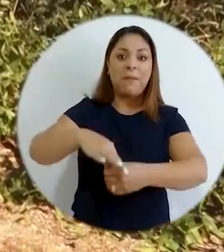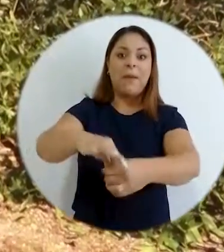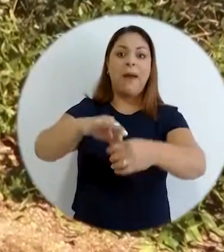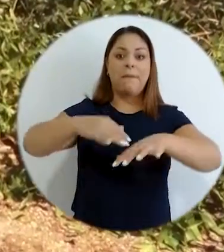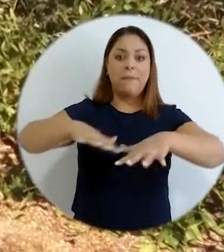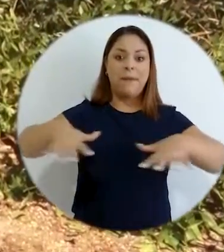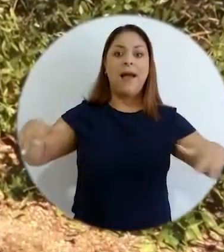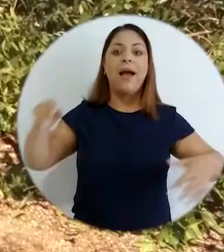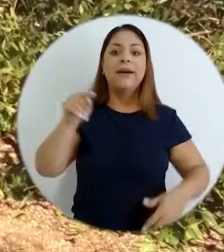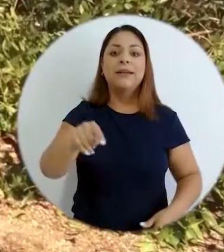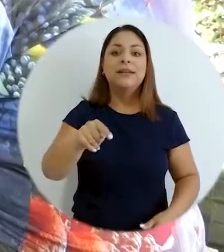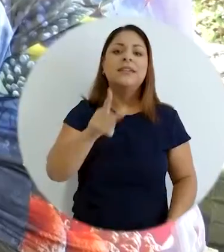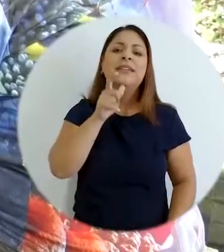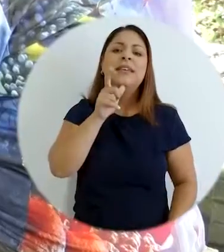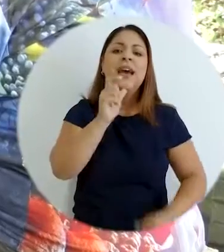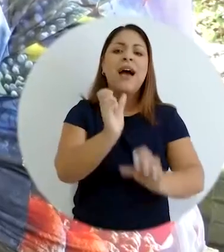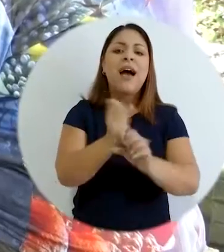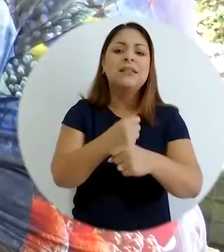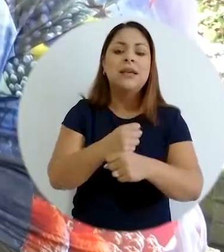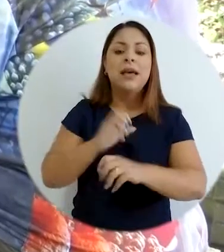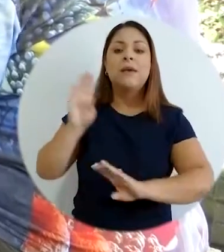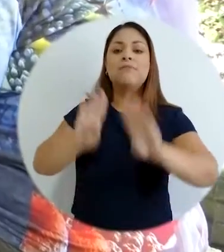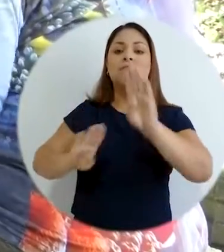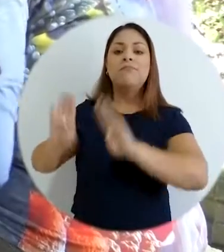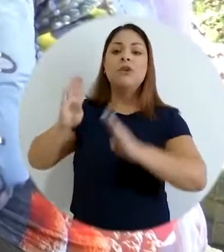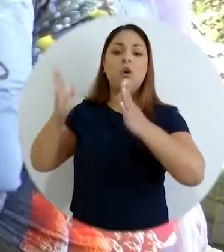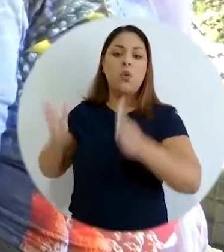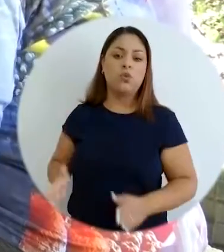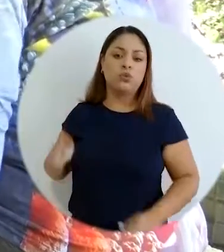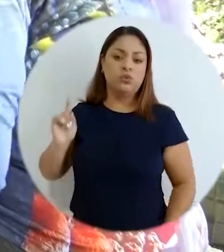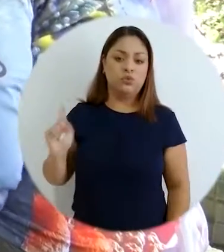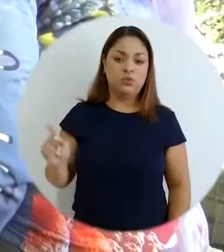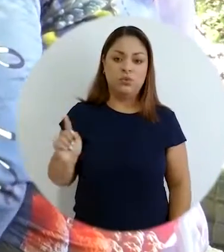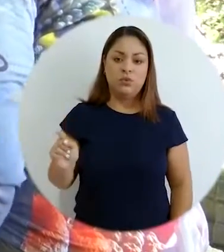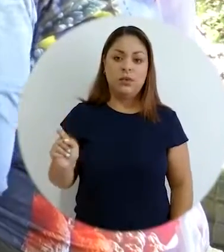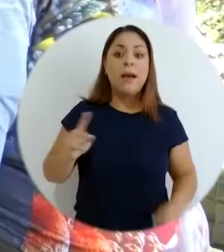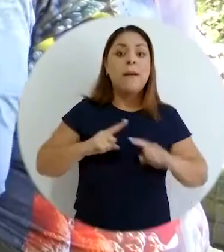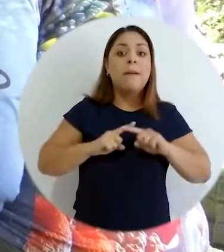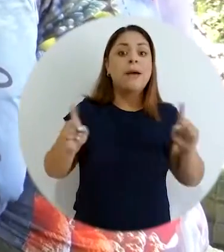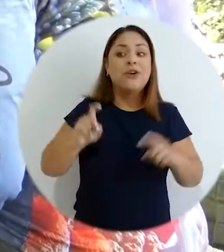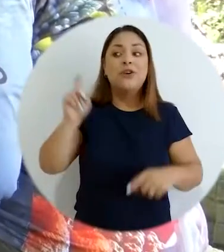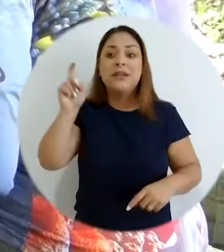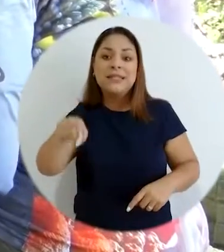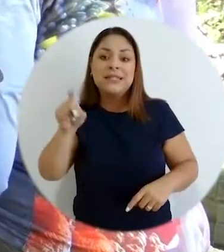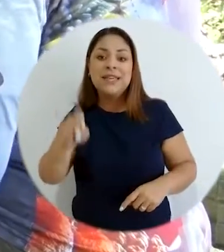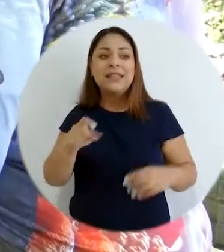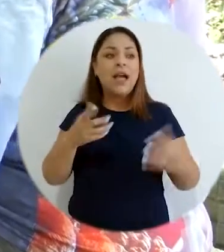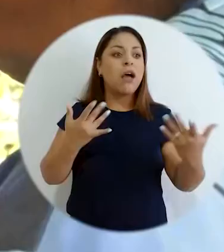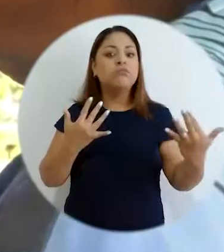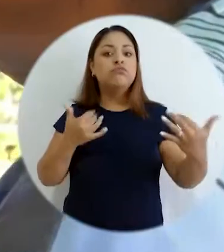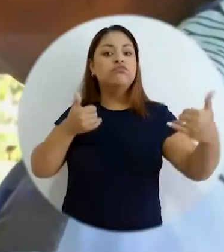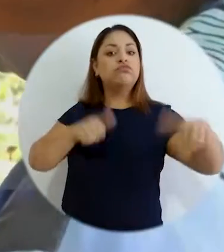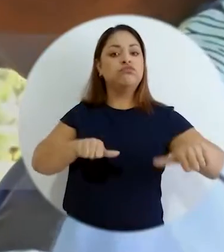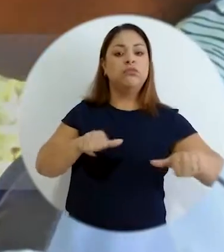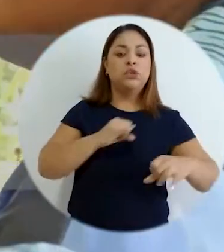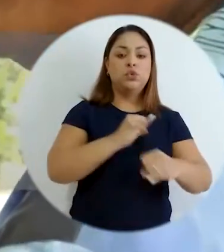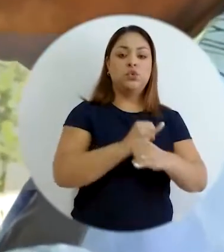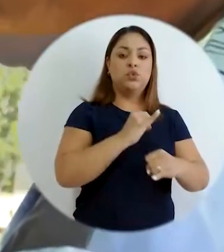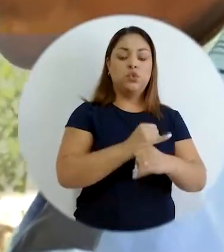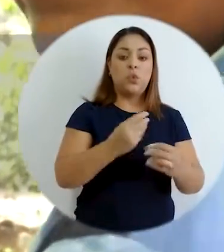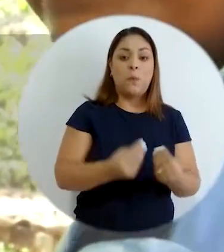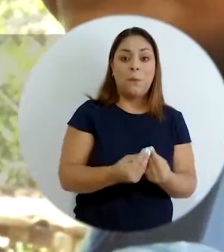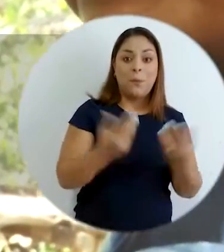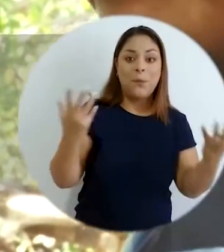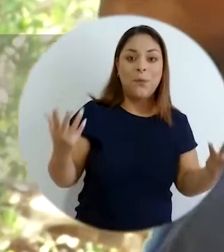maricultura los biólogos las pueden crear pero se ocupa gestión se ocupa articulación con la institucionalidad